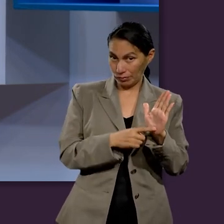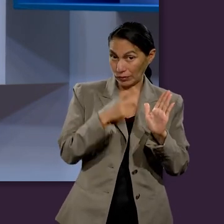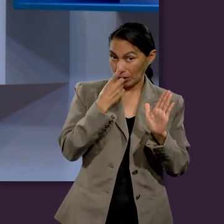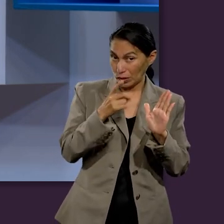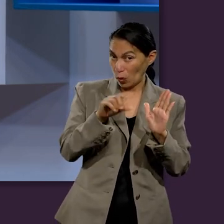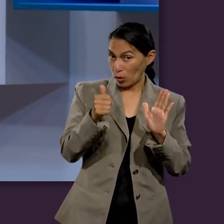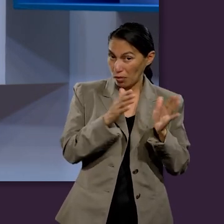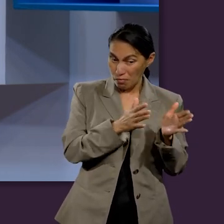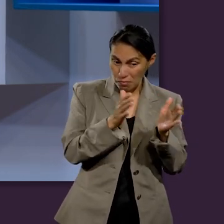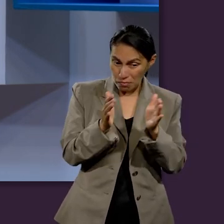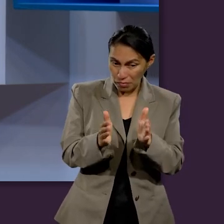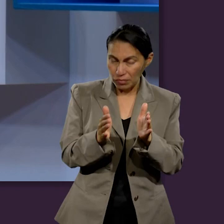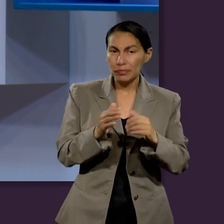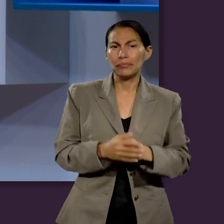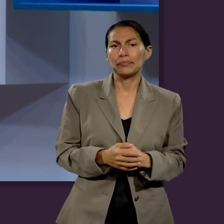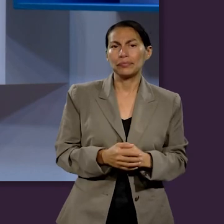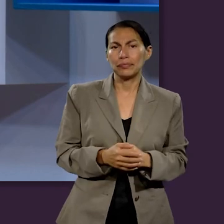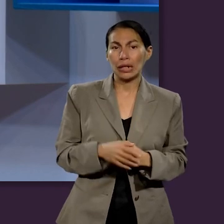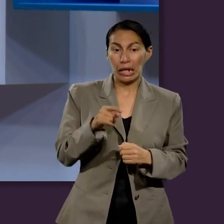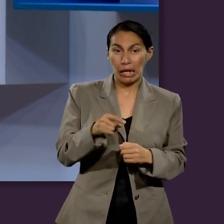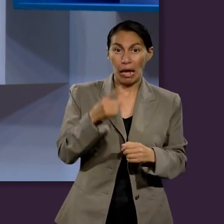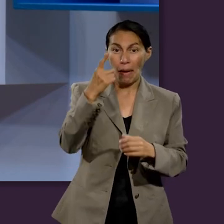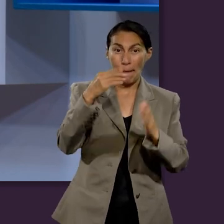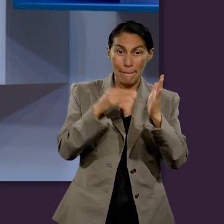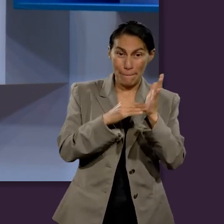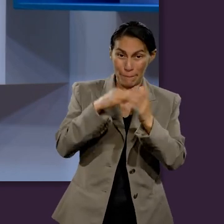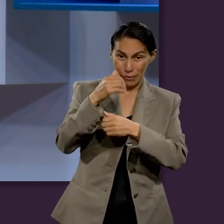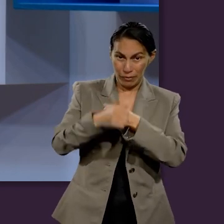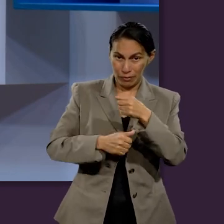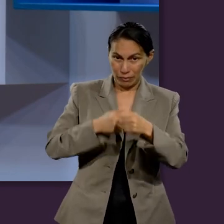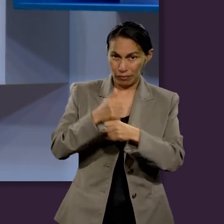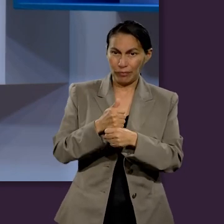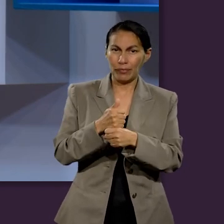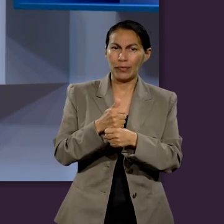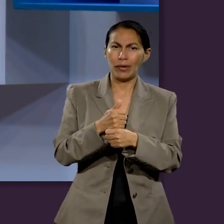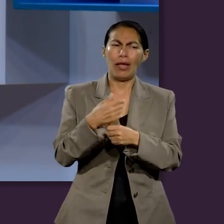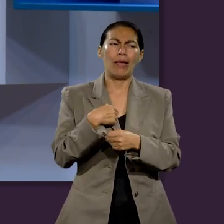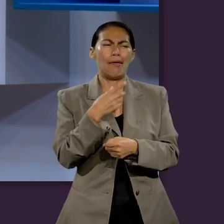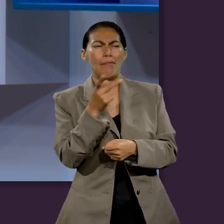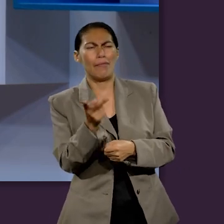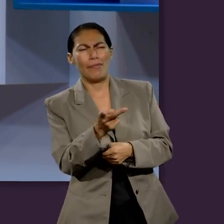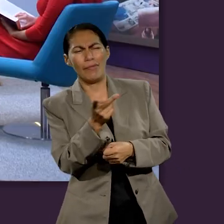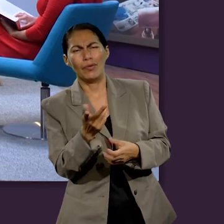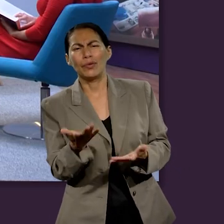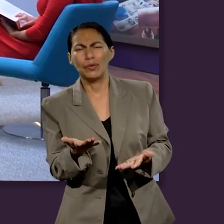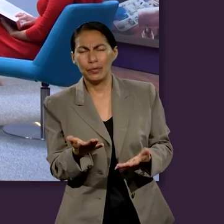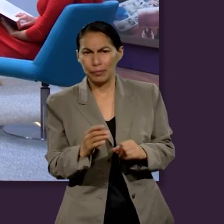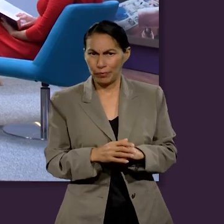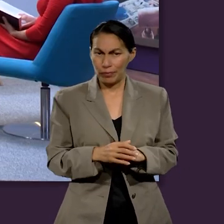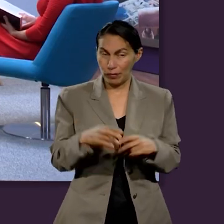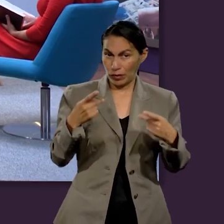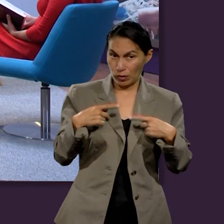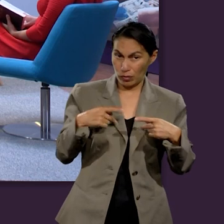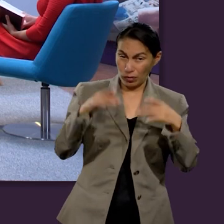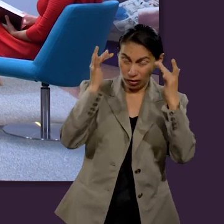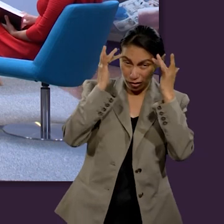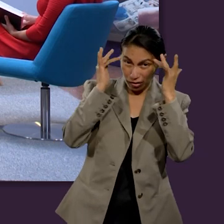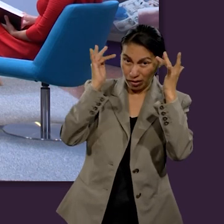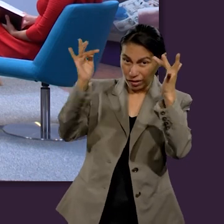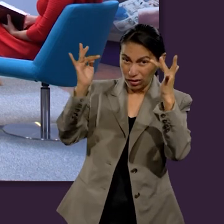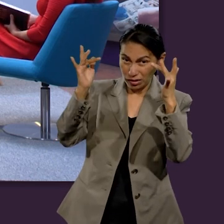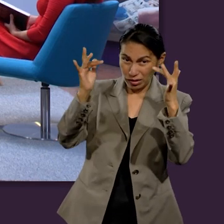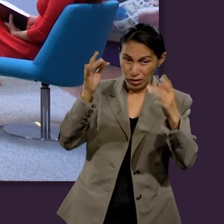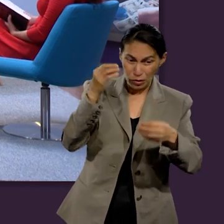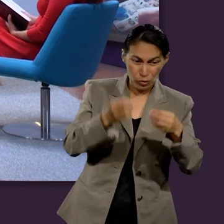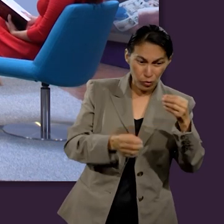Biblia nos habla de otra fase, que es el juicio durante el milenio. Ahora, amigos, pregunto, ¿por qué los santos